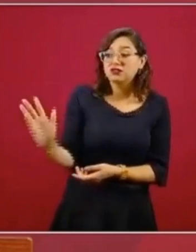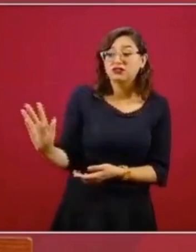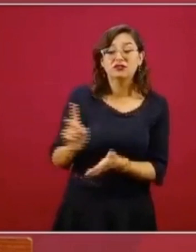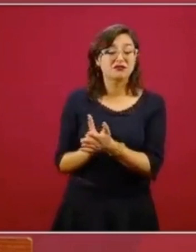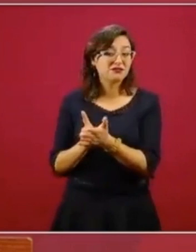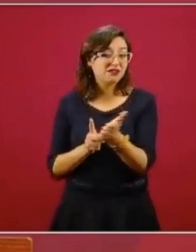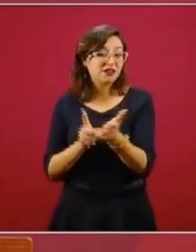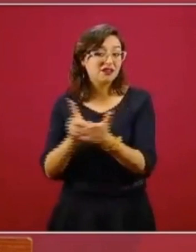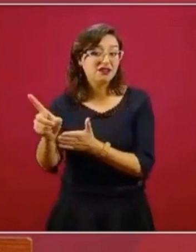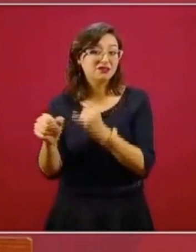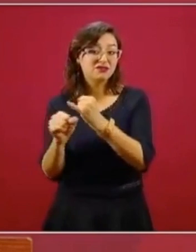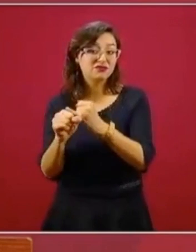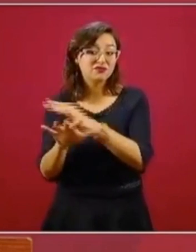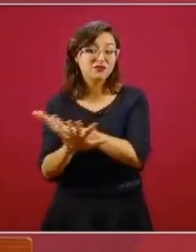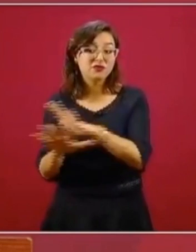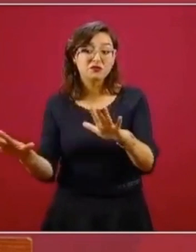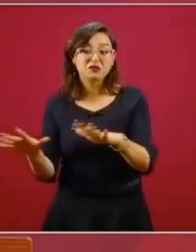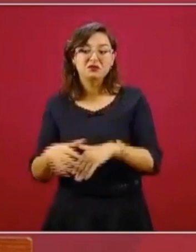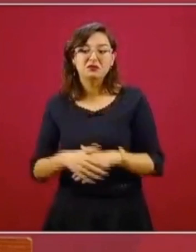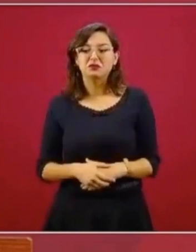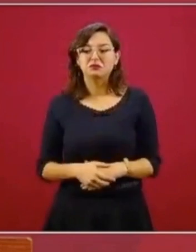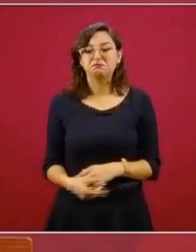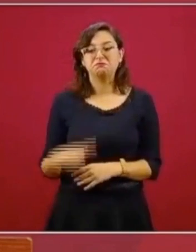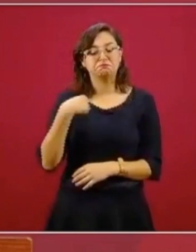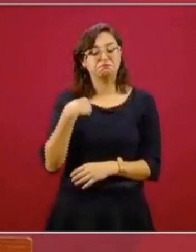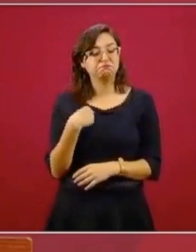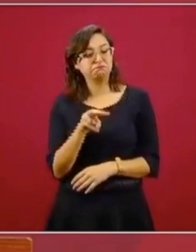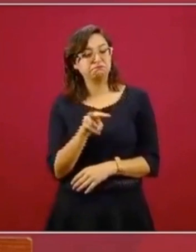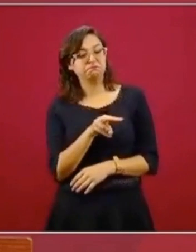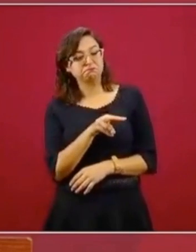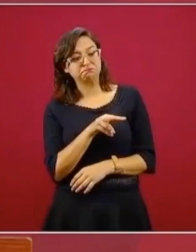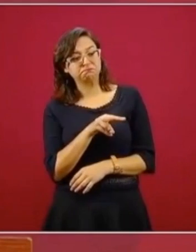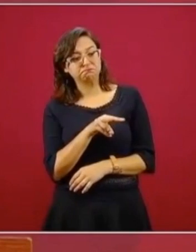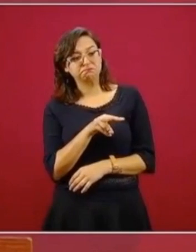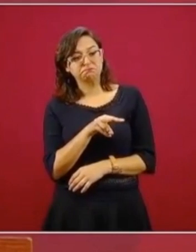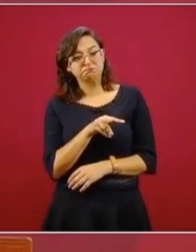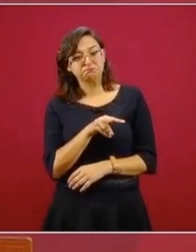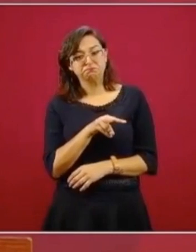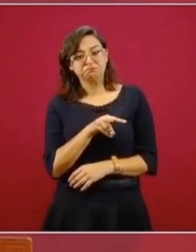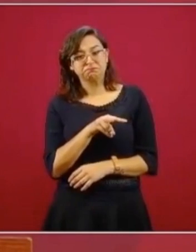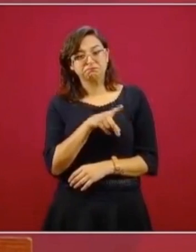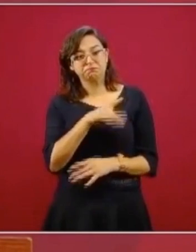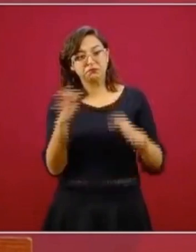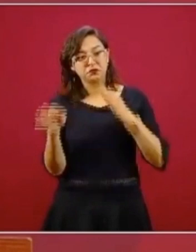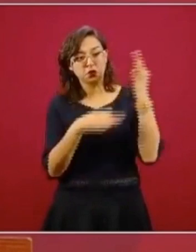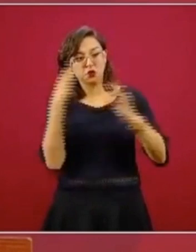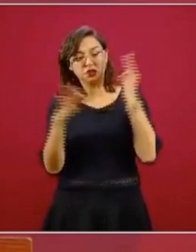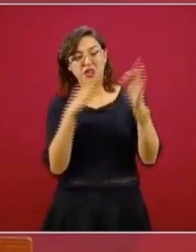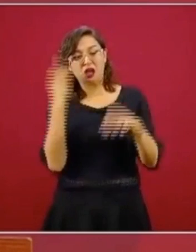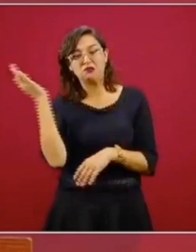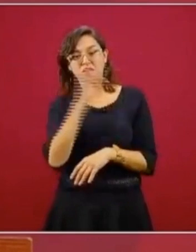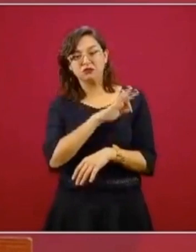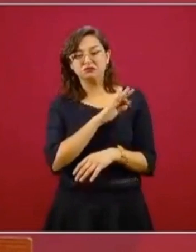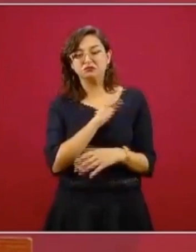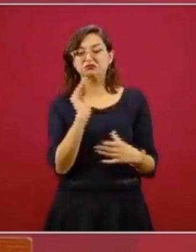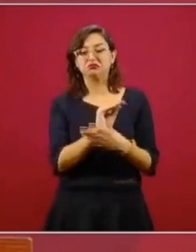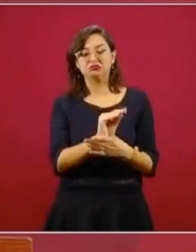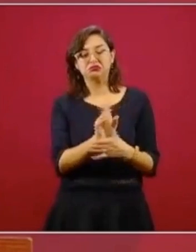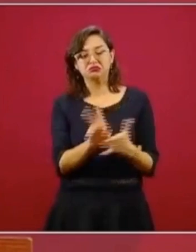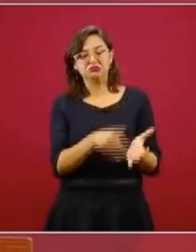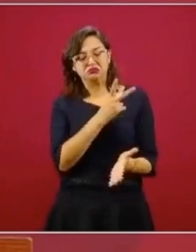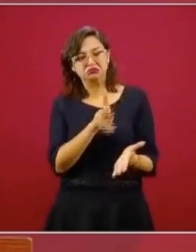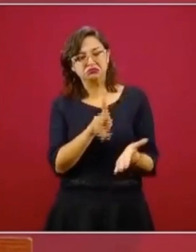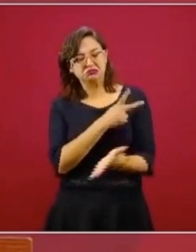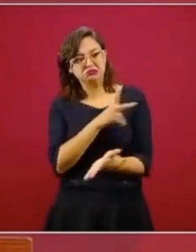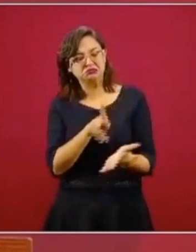Entonces, si yo dejo pasar una noticia falsa y luego otra